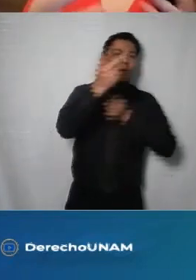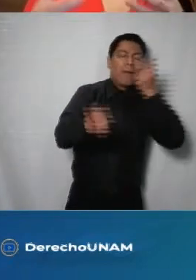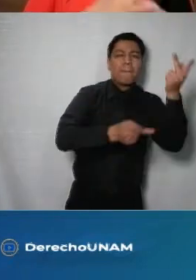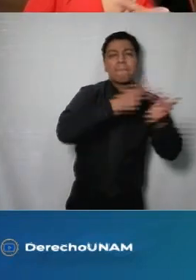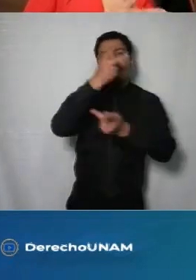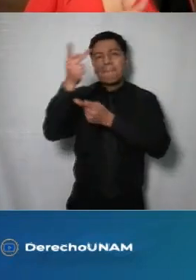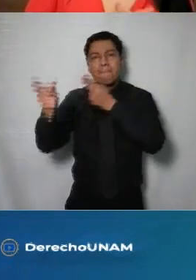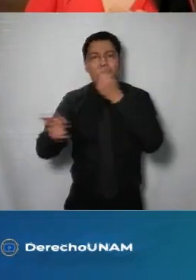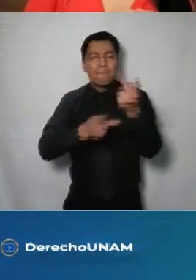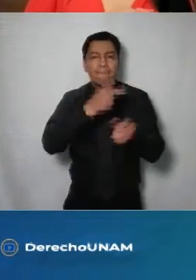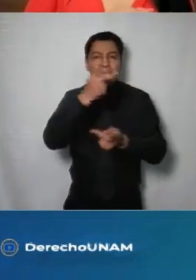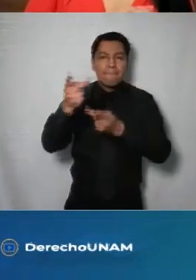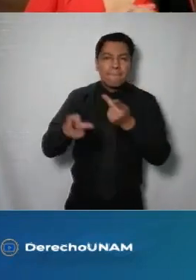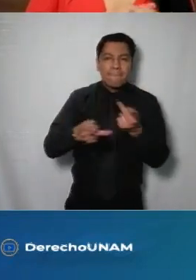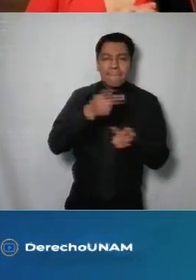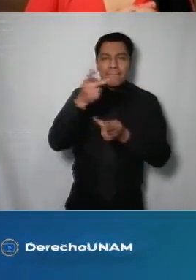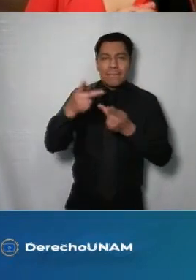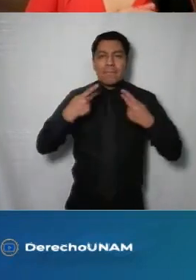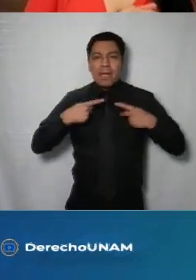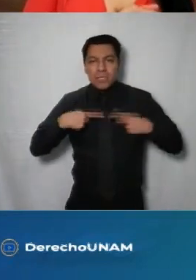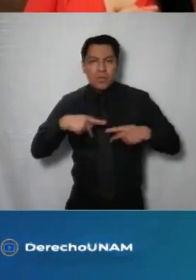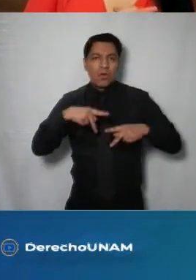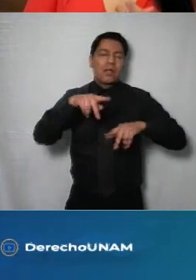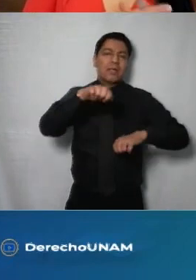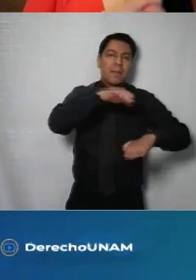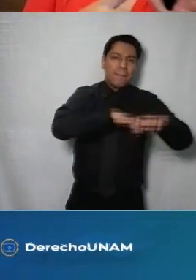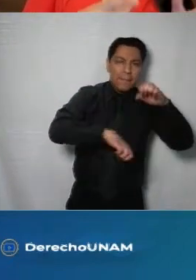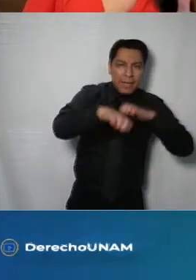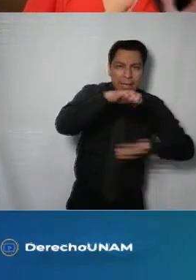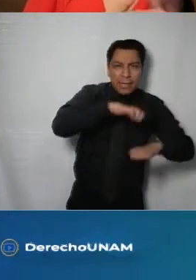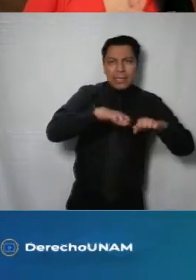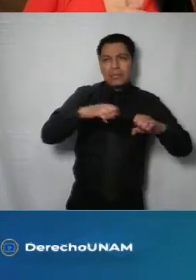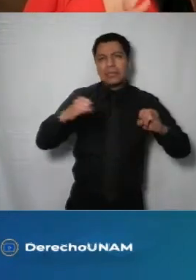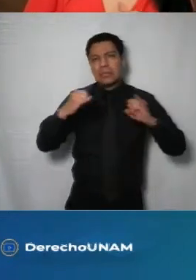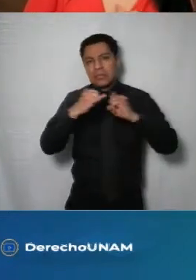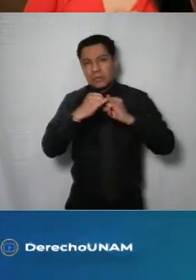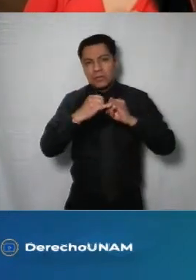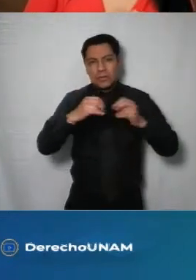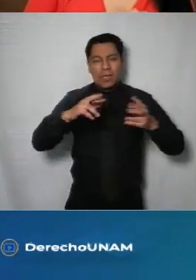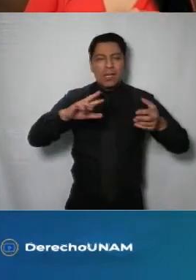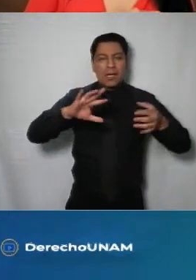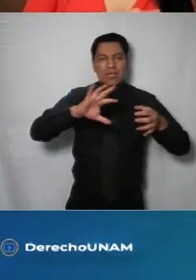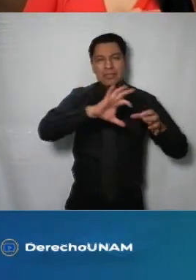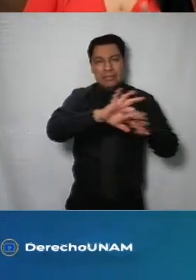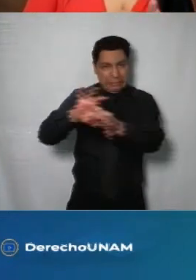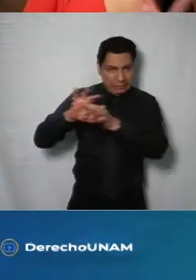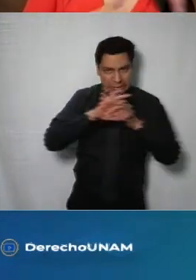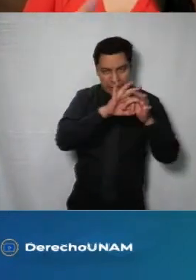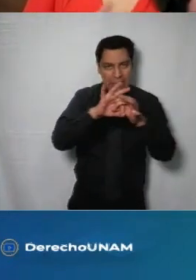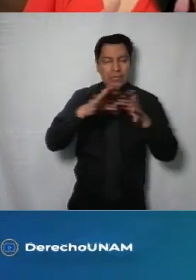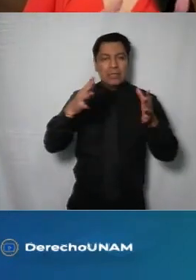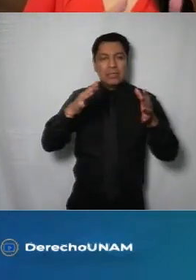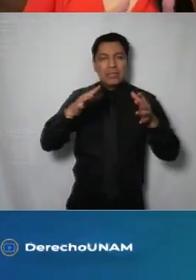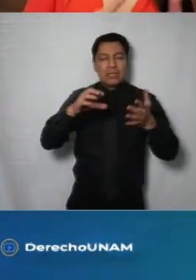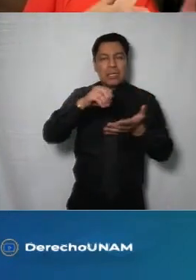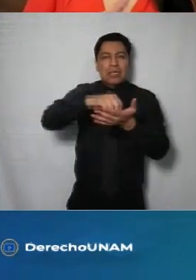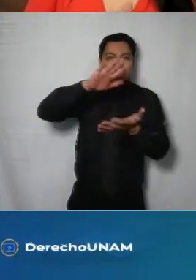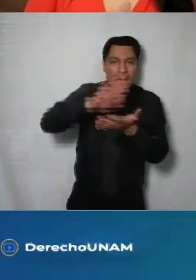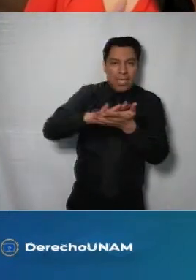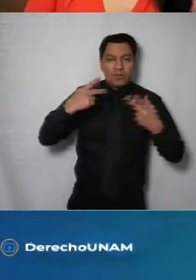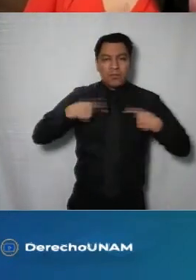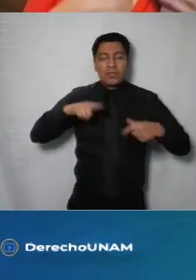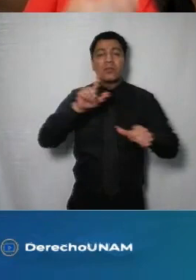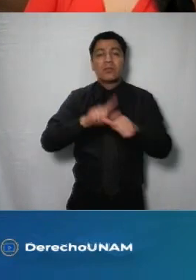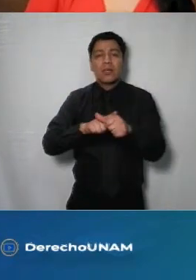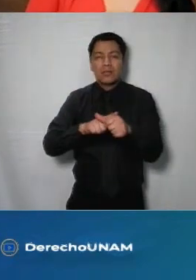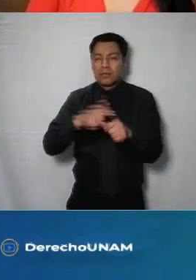del análisis que se hizo de la mano de los sujetos obligados en la red de protección de datos personales pues nos dimos cuenta en conjunto que el